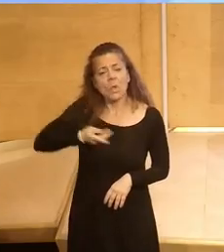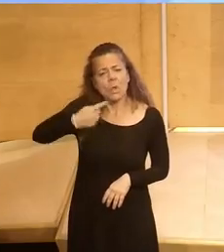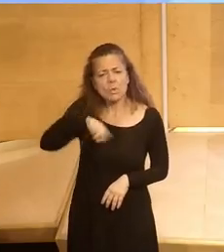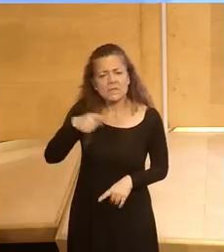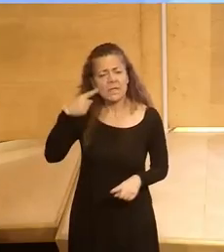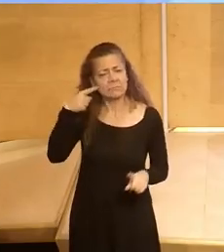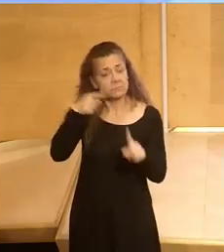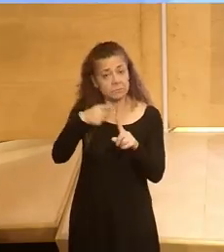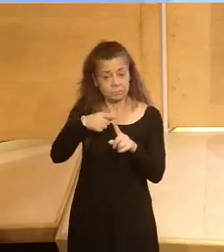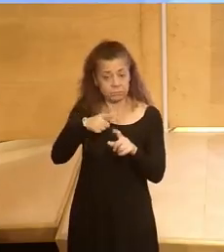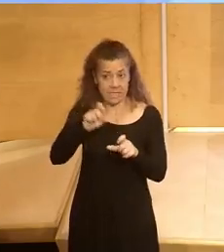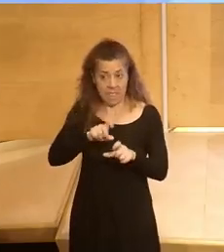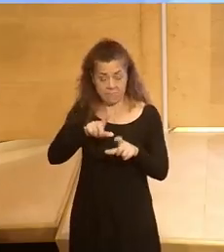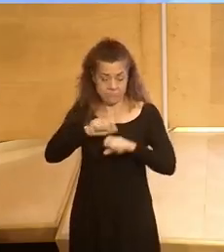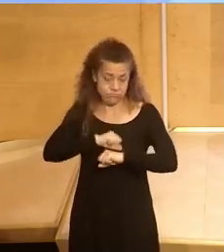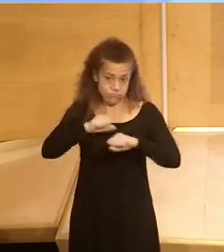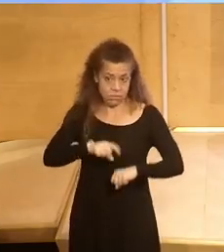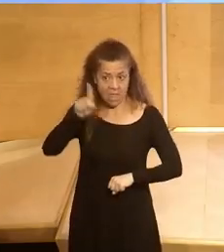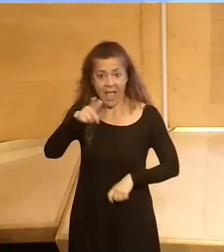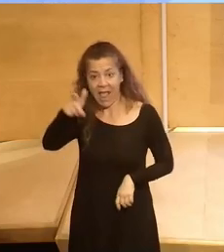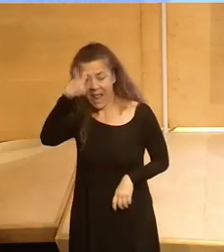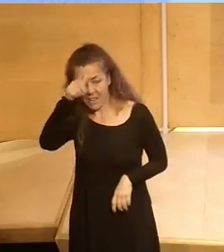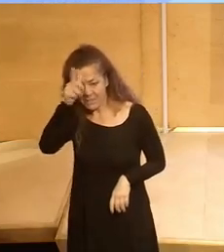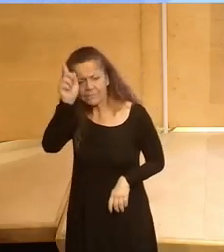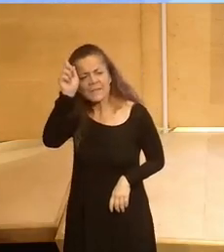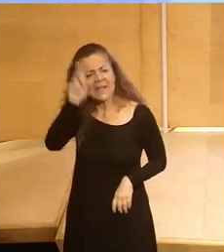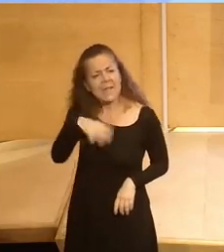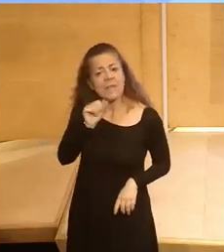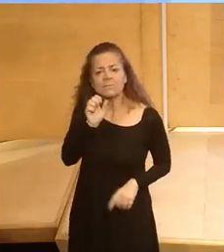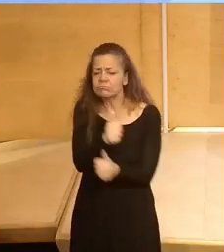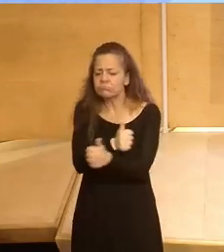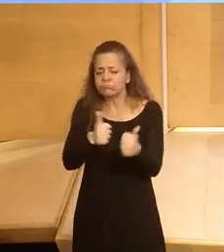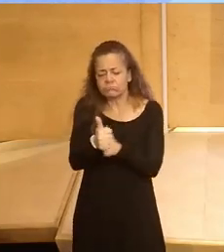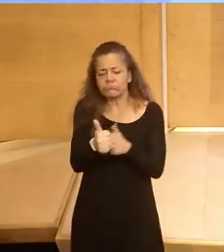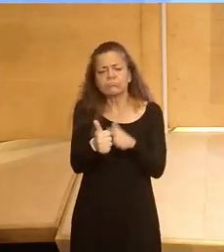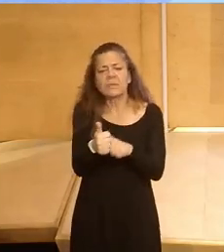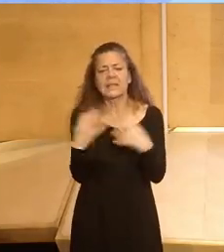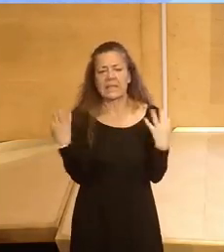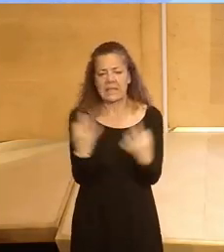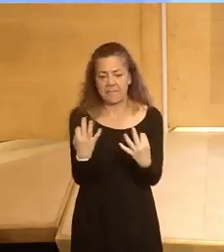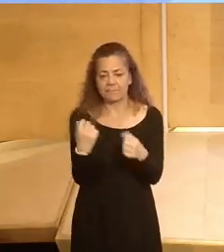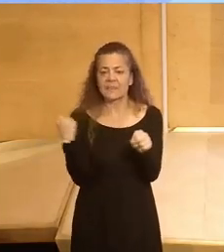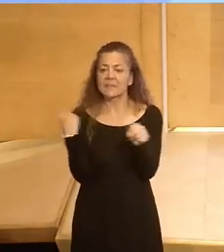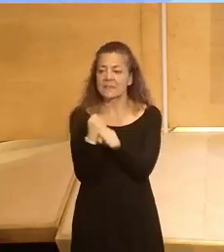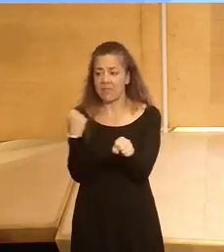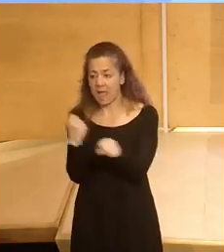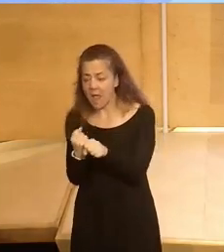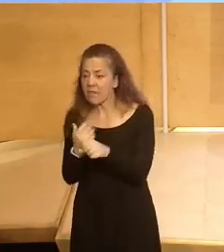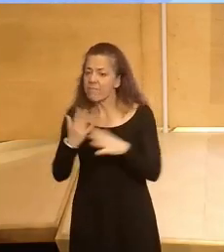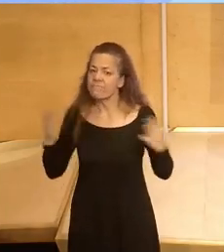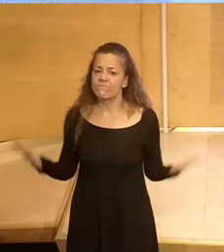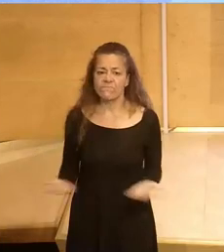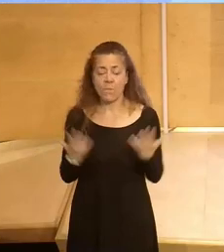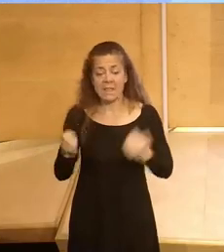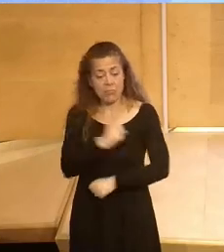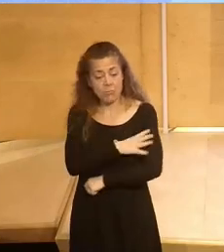matriz alemana, la Bertelsmann Stiftung, también tiene como una de sus prioridades trabajar y fomentar